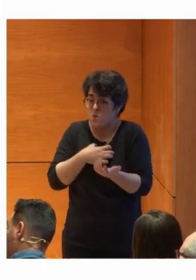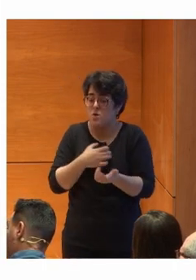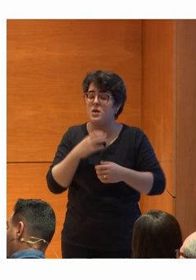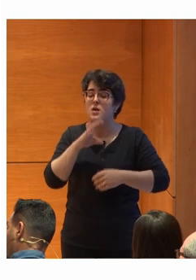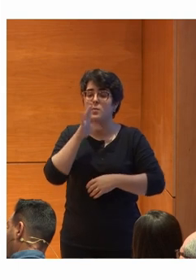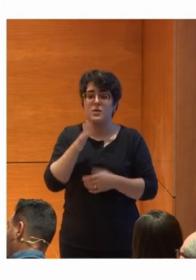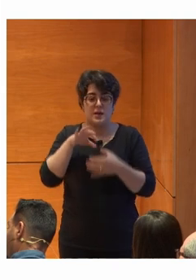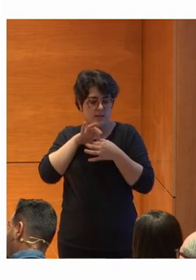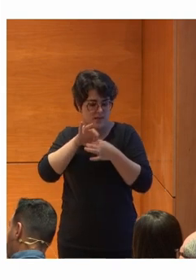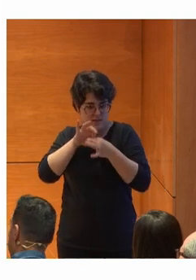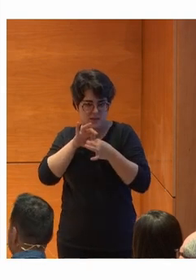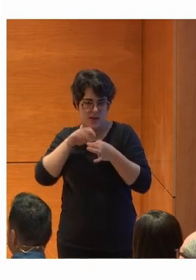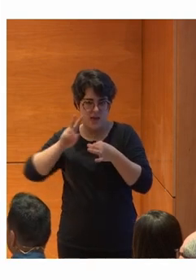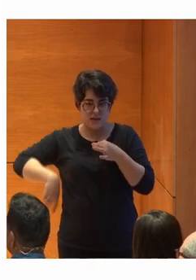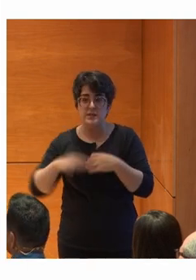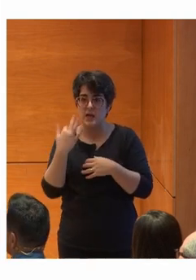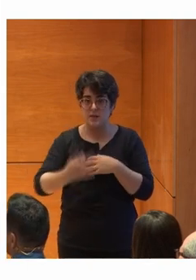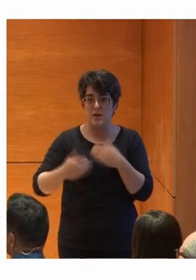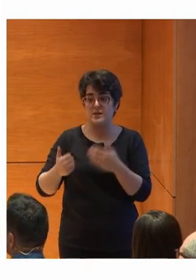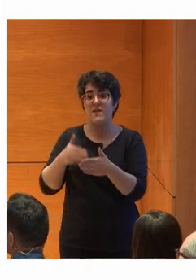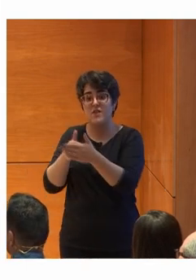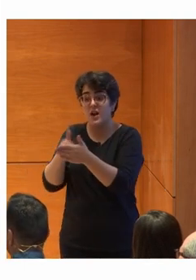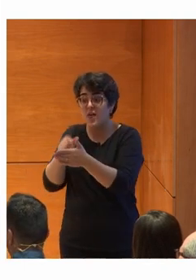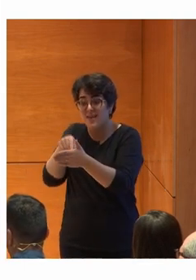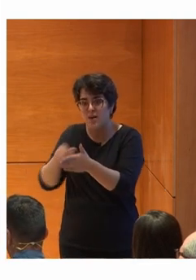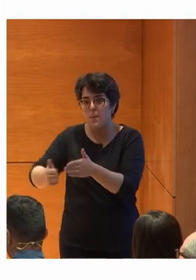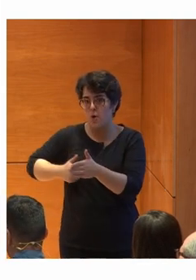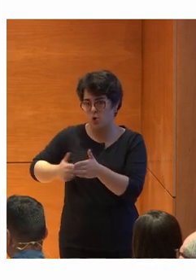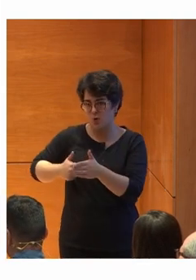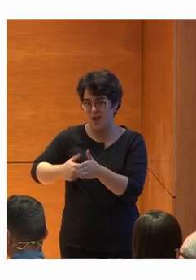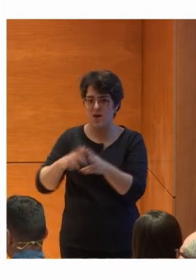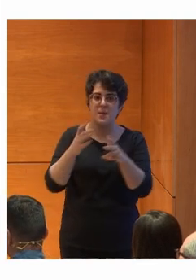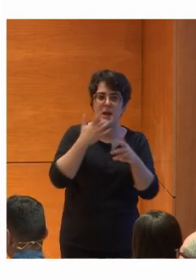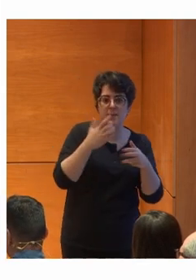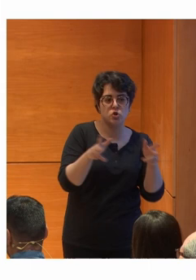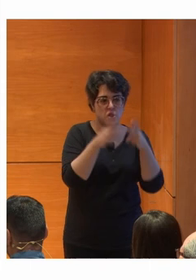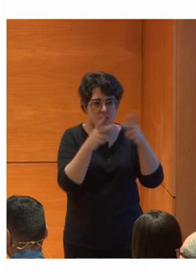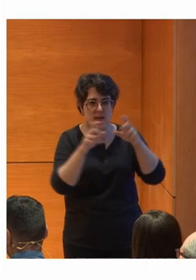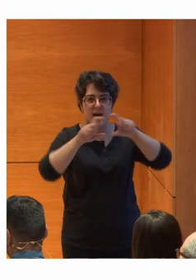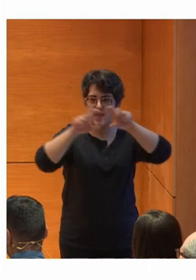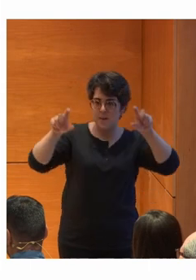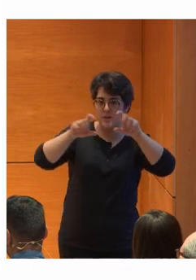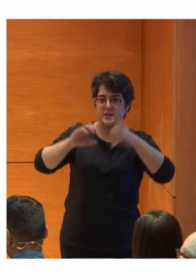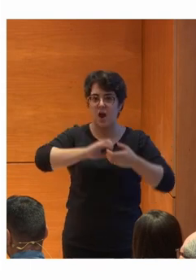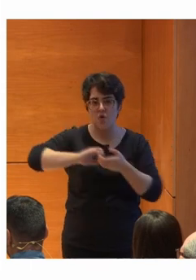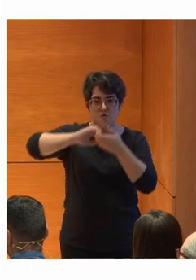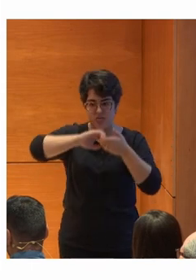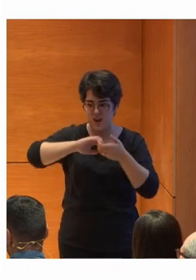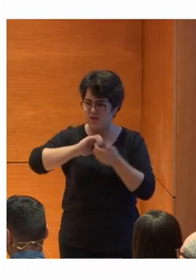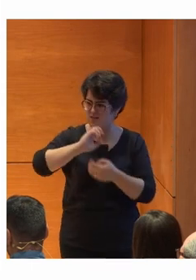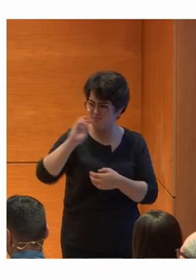consigo Pero sí que existen barreras de oportunidad Donde la sociedad, empresas, confederaciones,